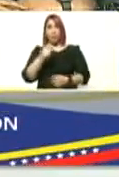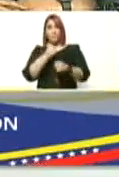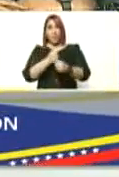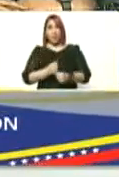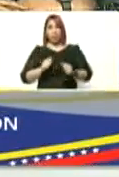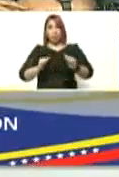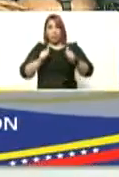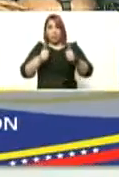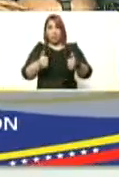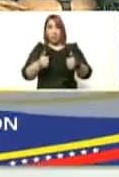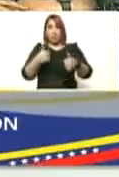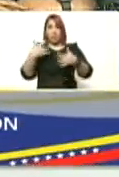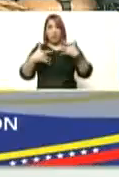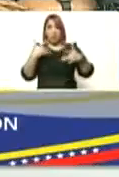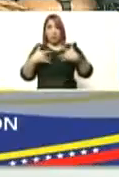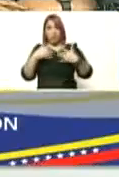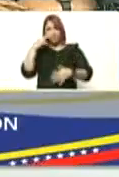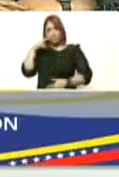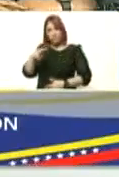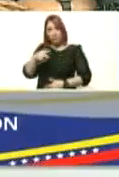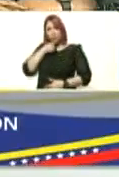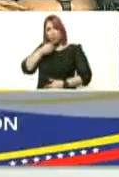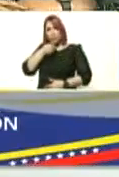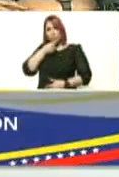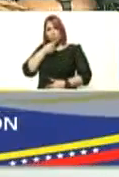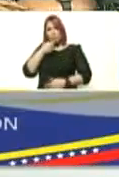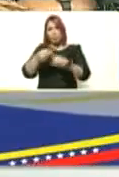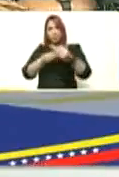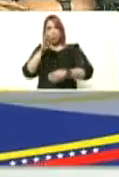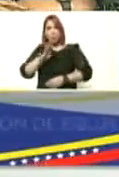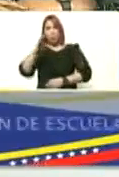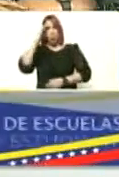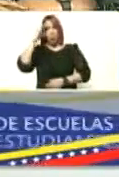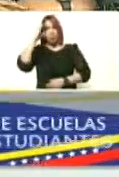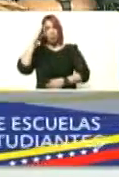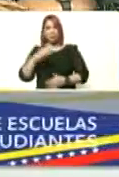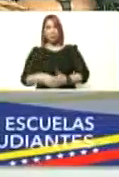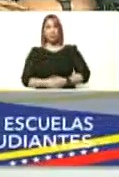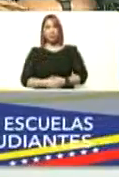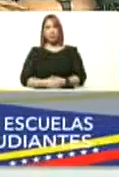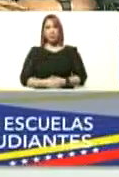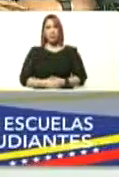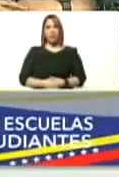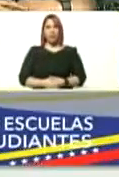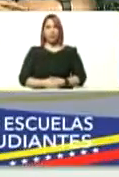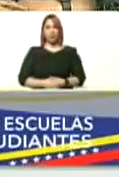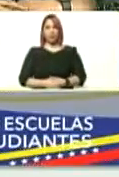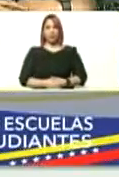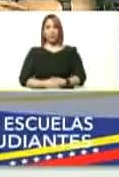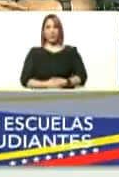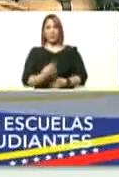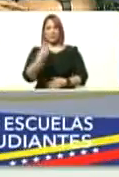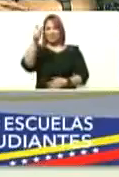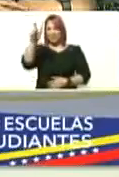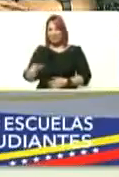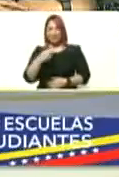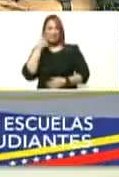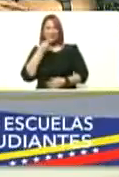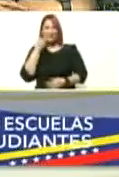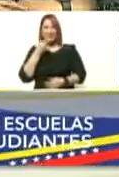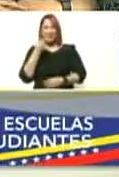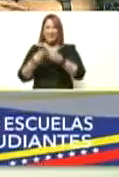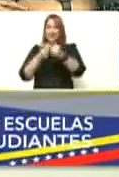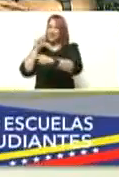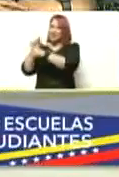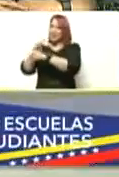y estaba viendo una entrevista que te hizo Boris y unos muchachos de un liceo una muchacha te hizo una pregunta